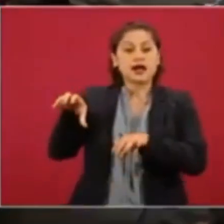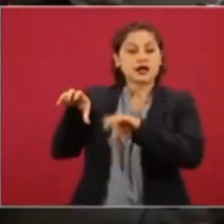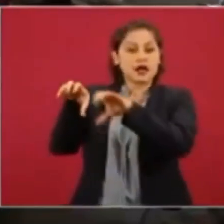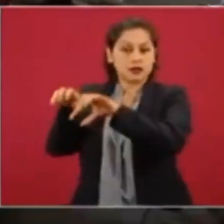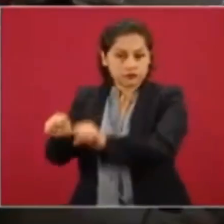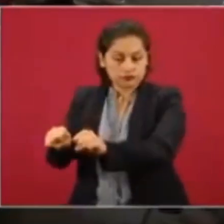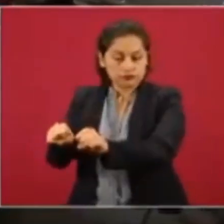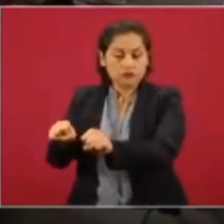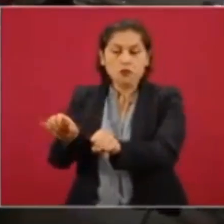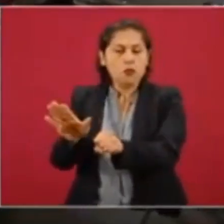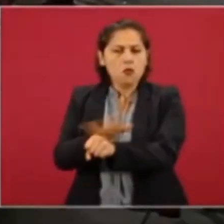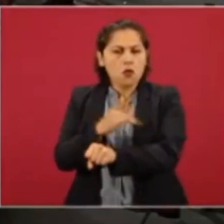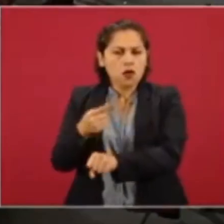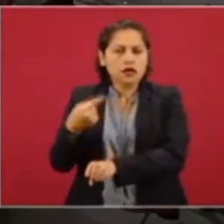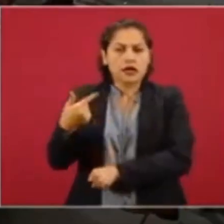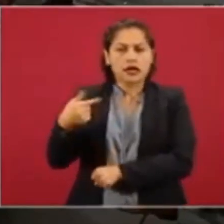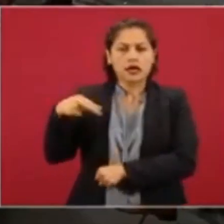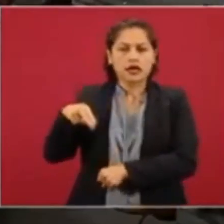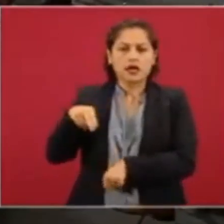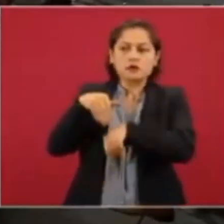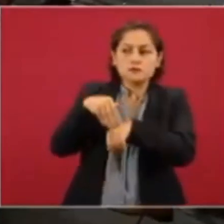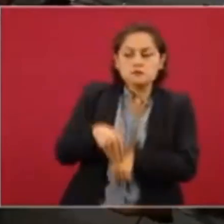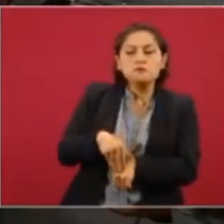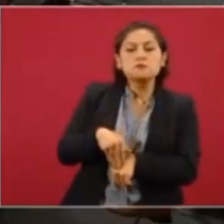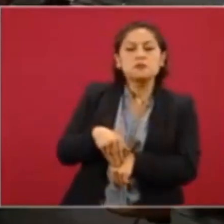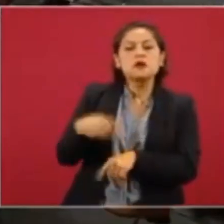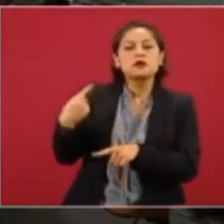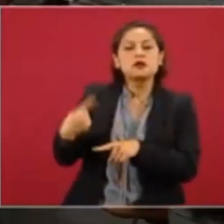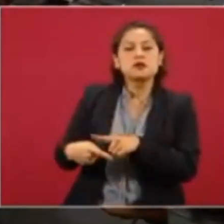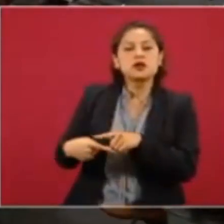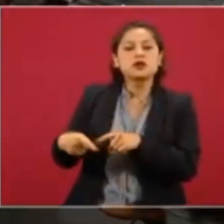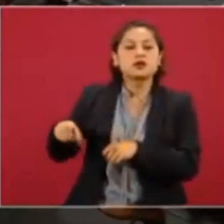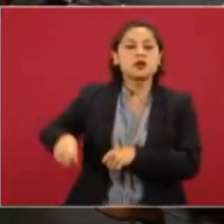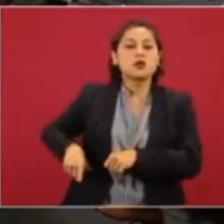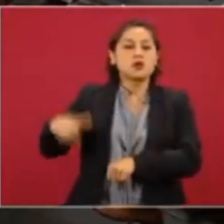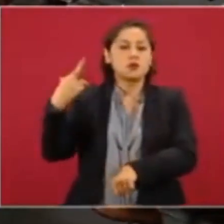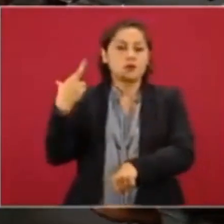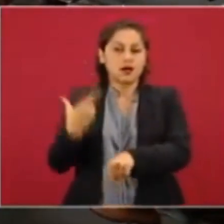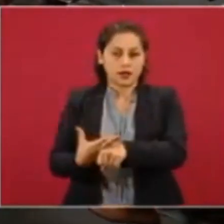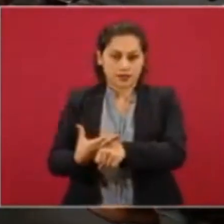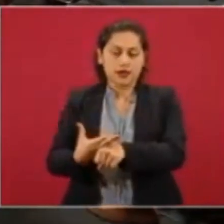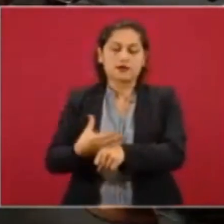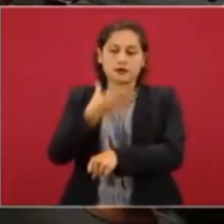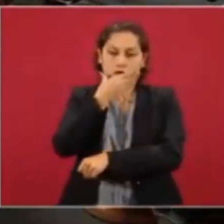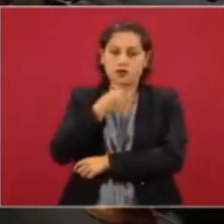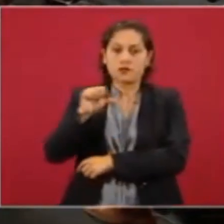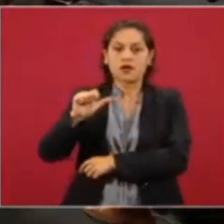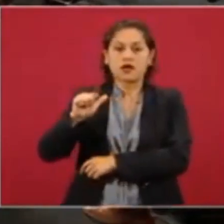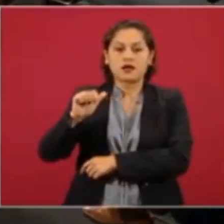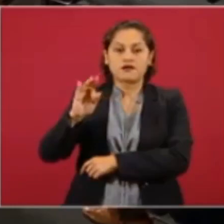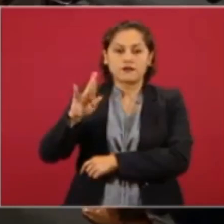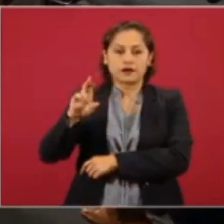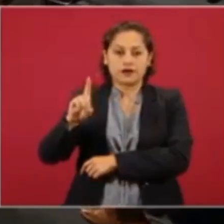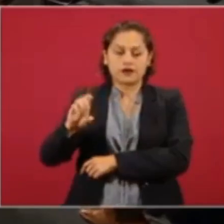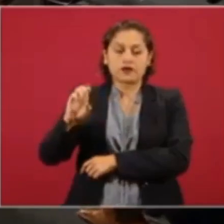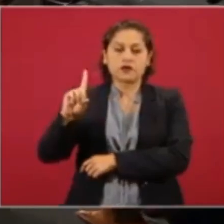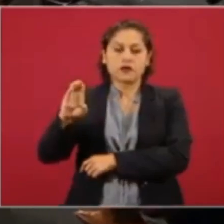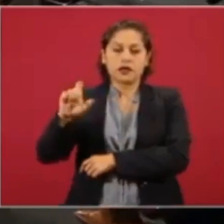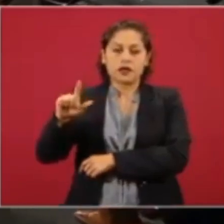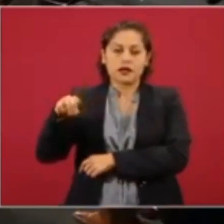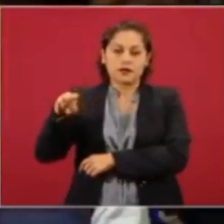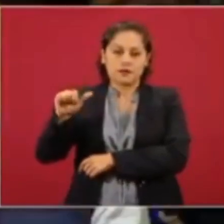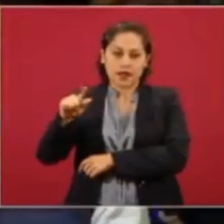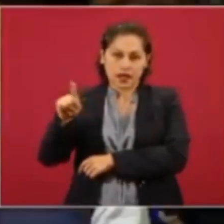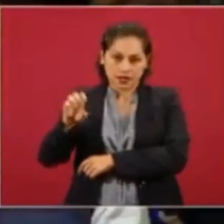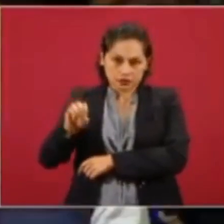cumpliendo órdenes por parte del gobernador Alfredo del Mazo del Estado de México. El día de hoy la tiene en